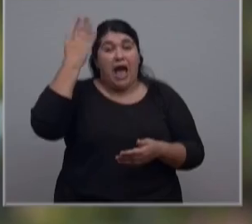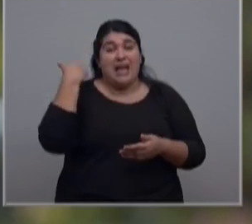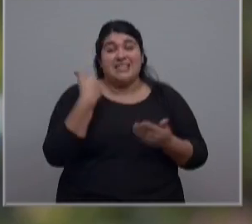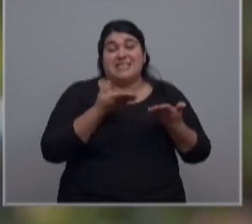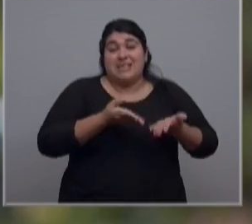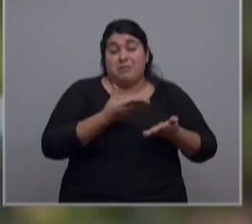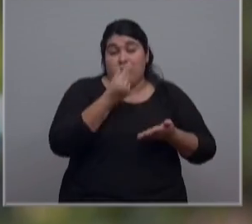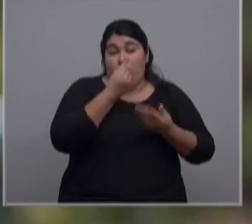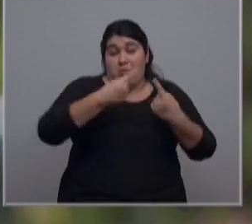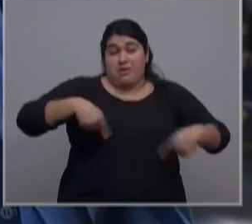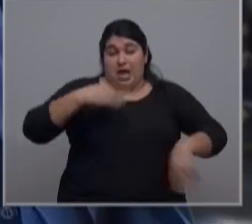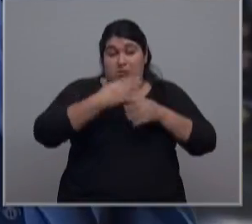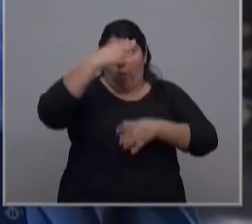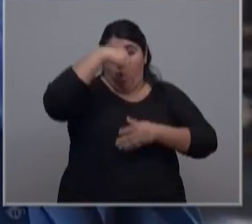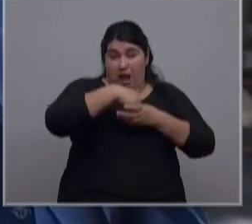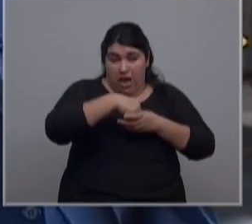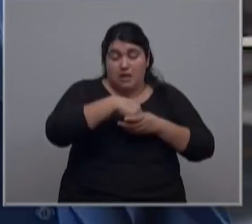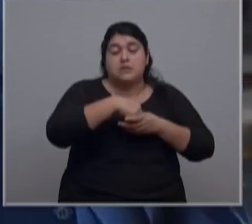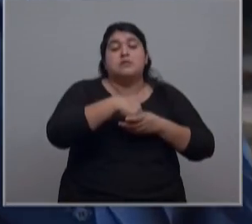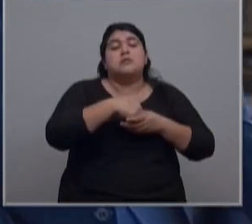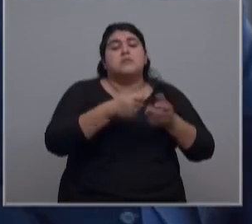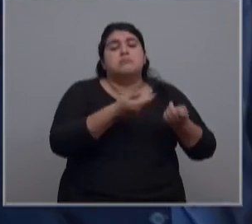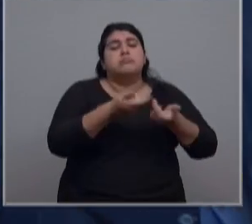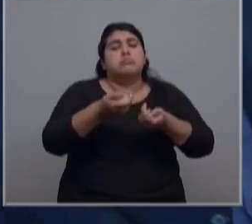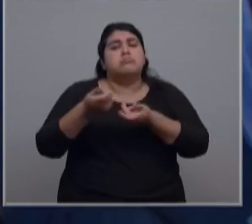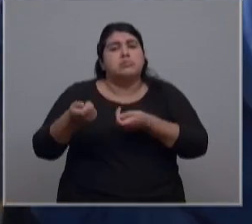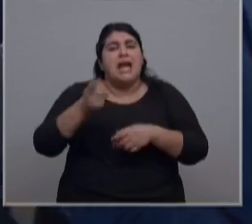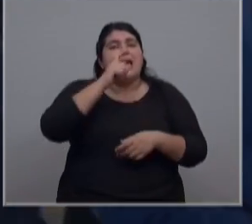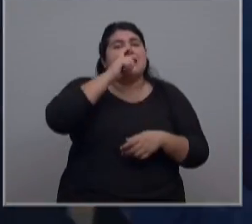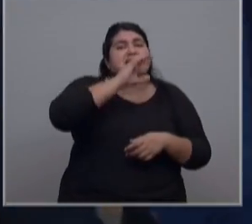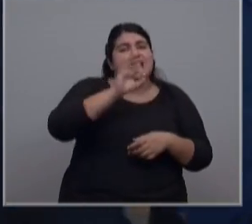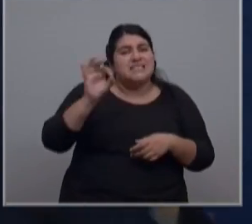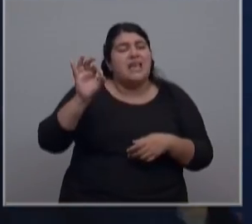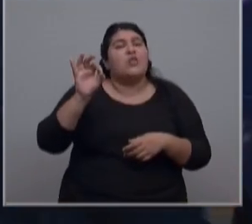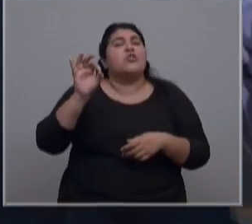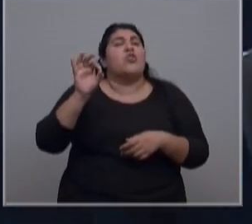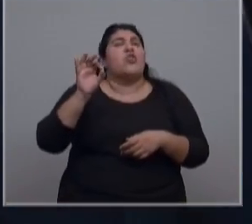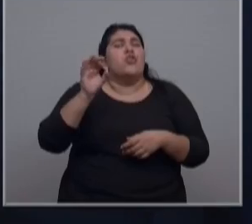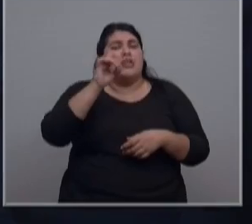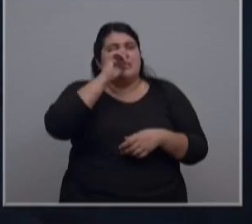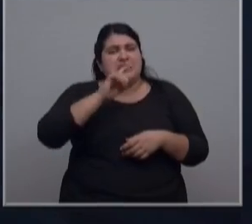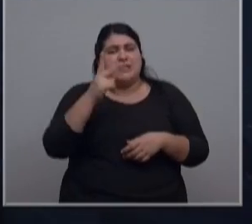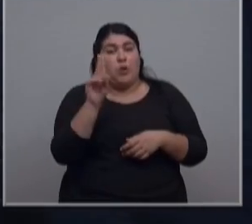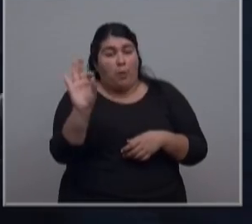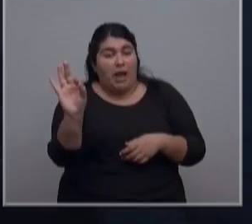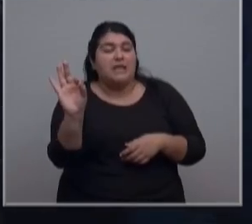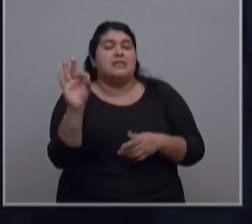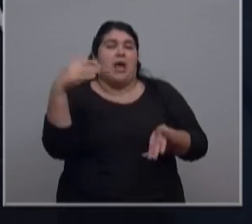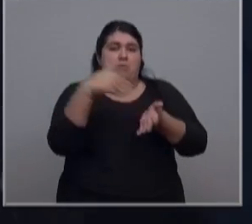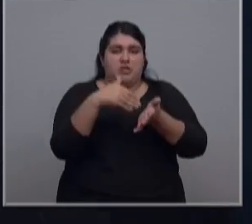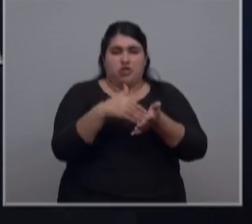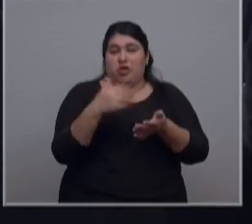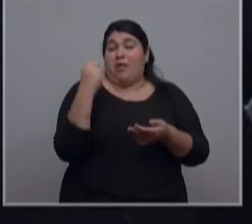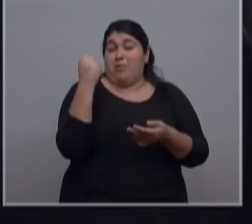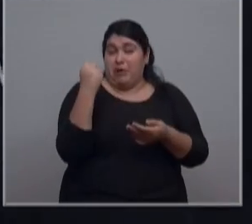alimentario escolar, por mes se destinaban 720 millones de